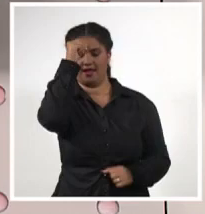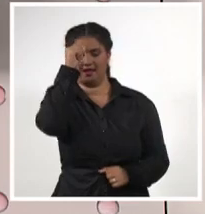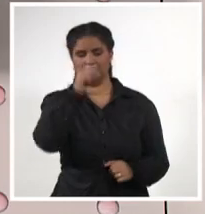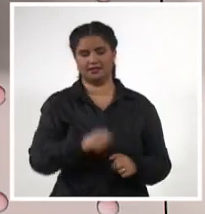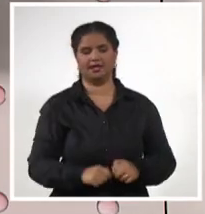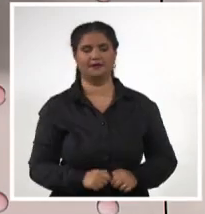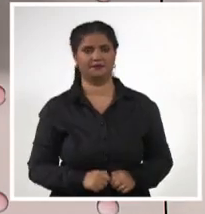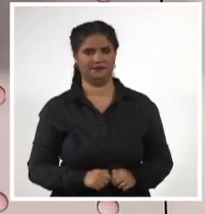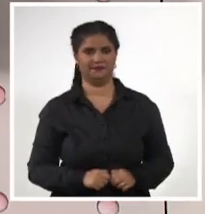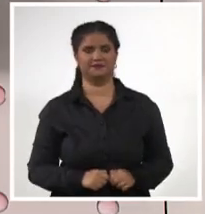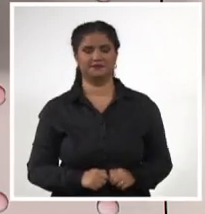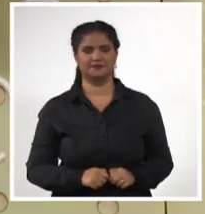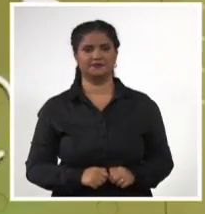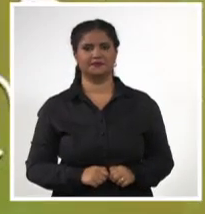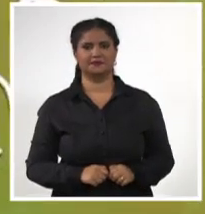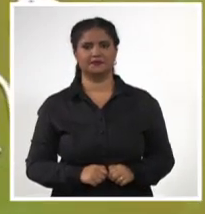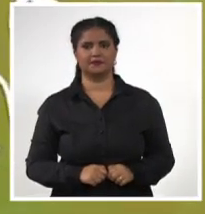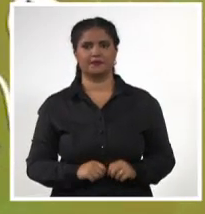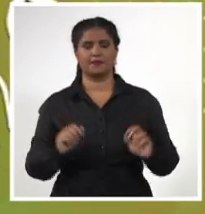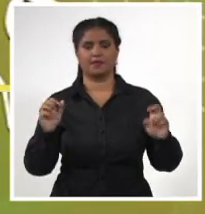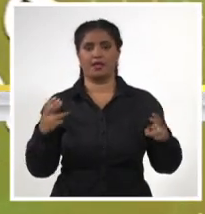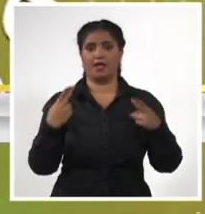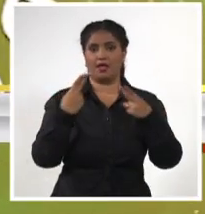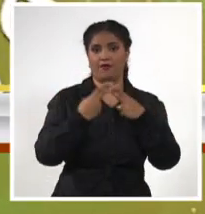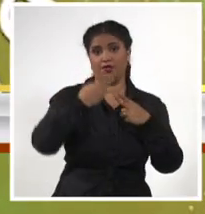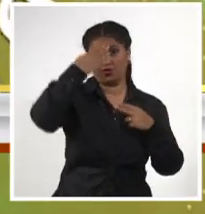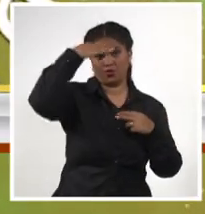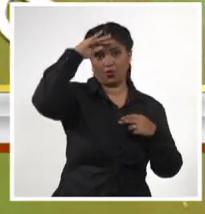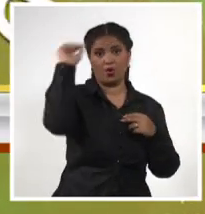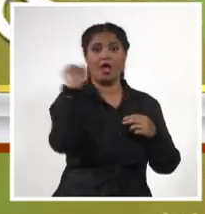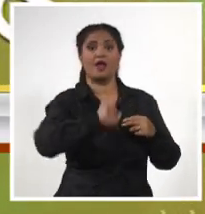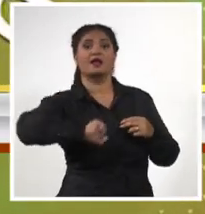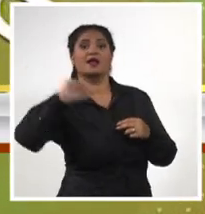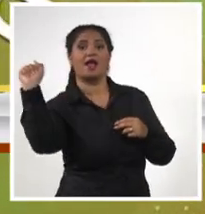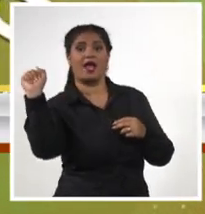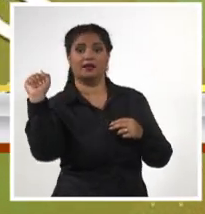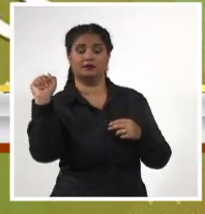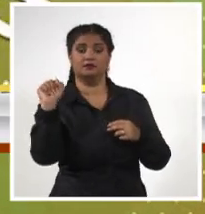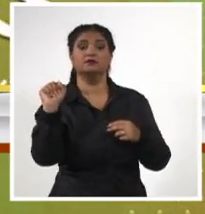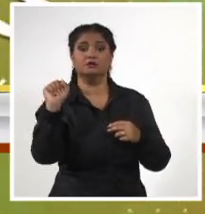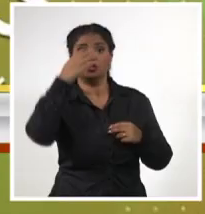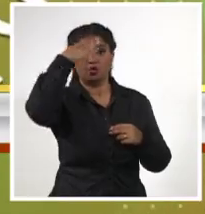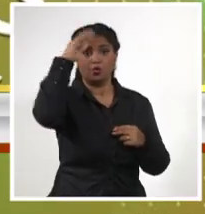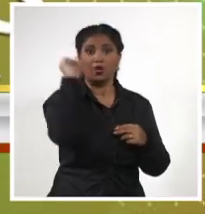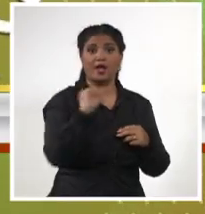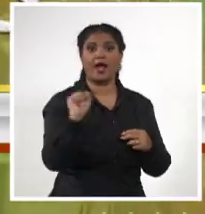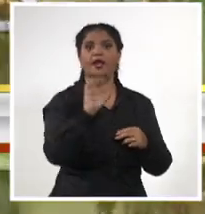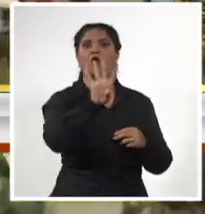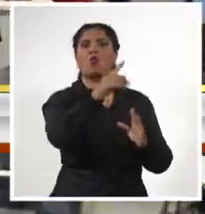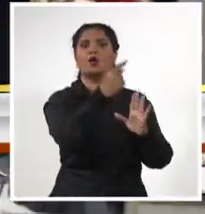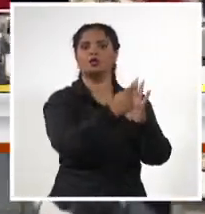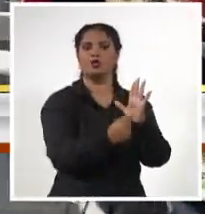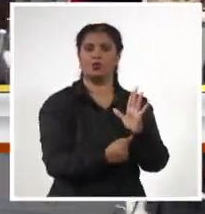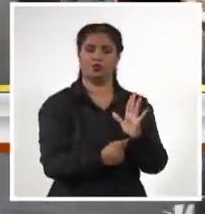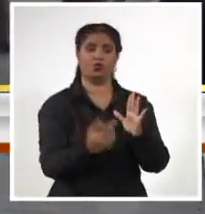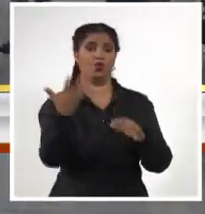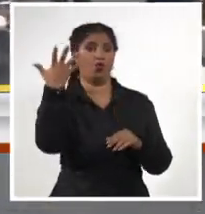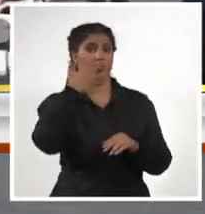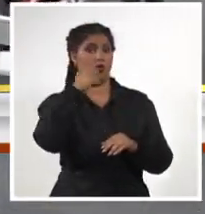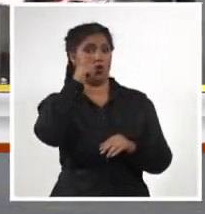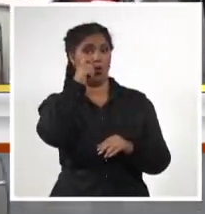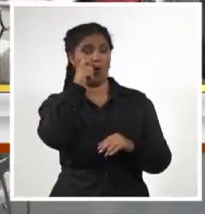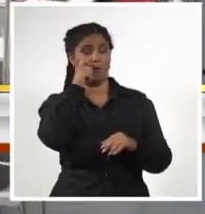relativa facilidad. En el torneo abierto, Cuba superó a Myanmar 4-0 con éxitos a la cuenta del campeón nacional Yasser Quesada,